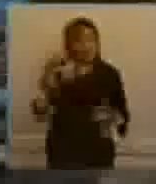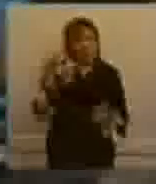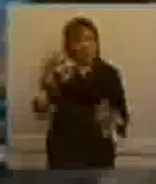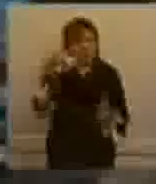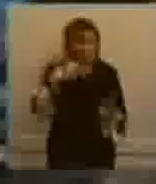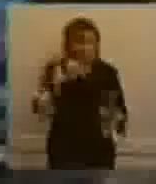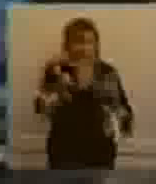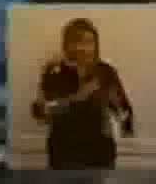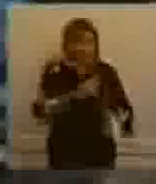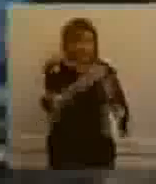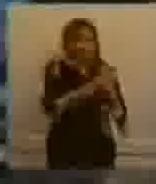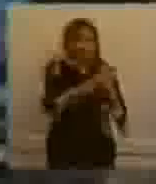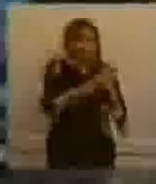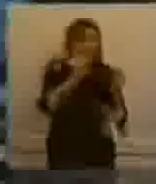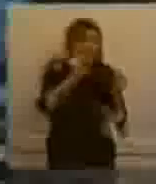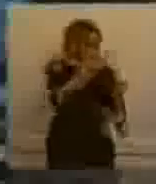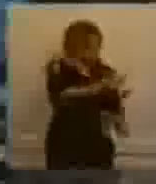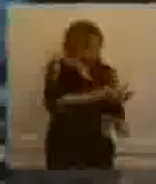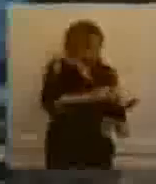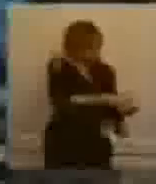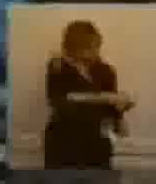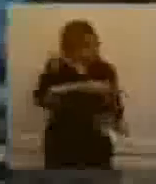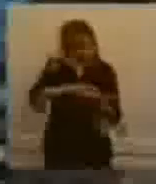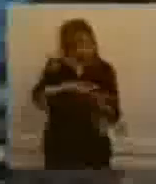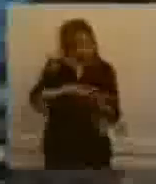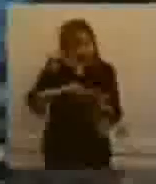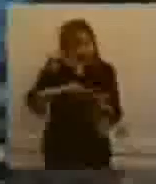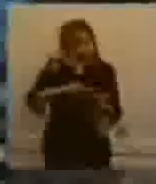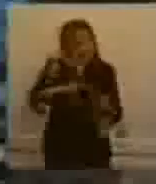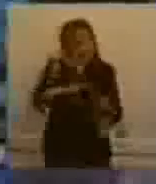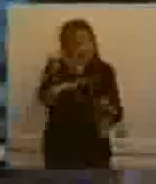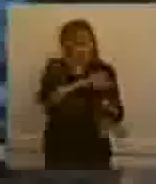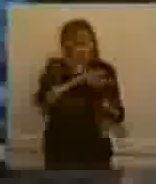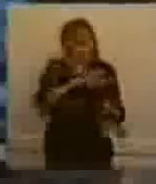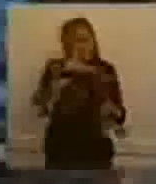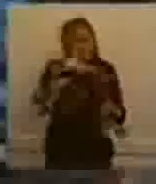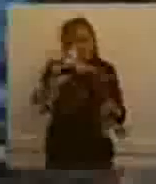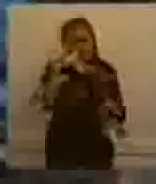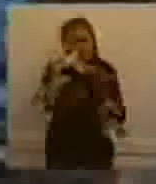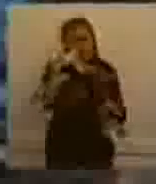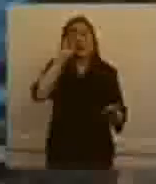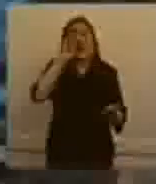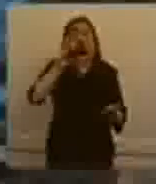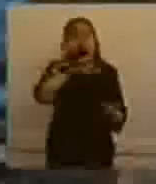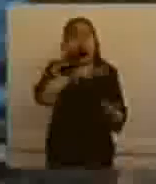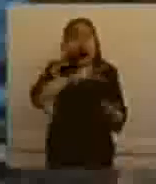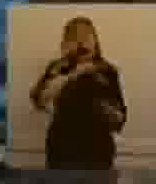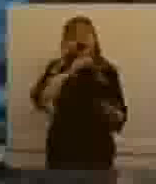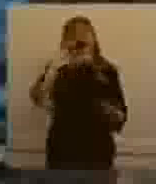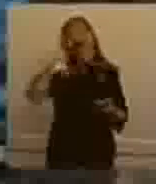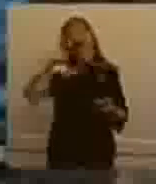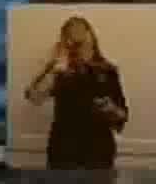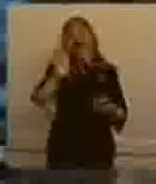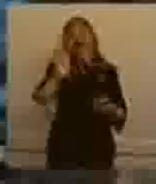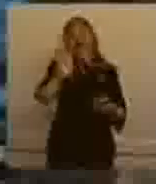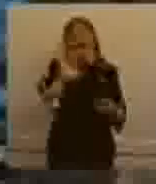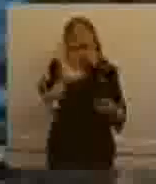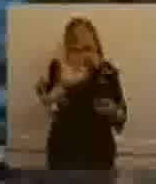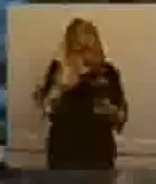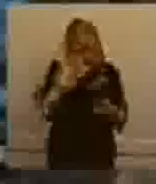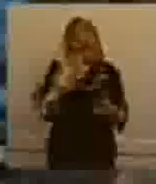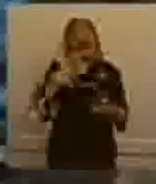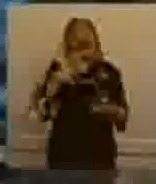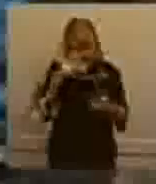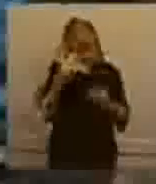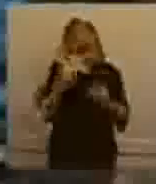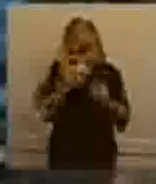el ministro, y que es para los municipios de Río Negro, Maquinchao un millón cien, para Ingeniero Jacobazzi, cuatro